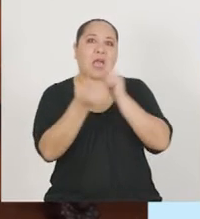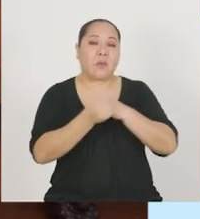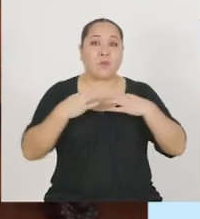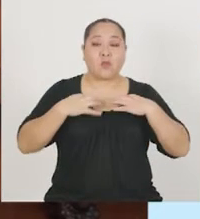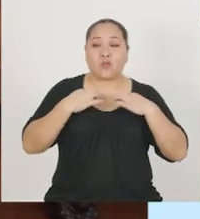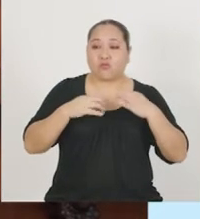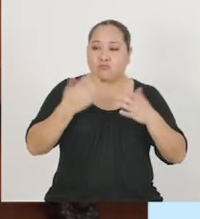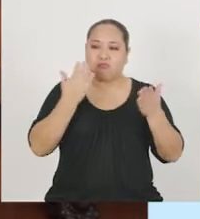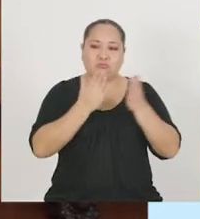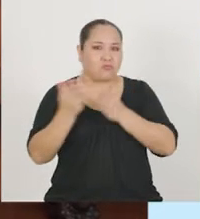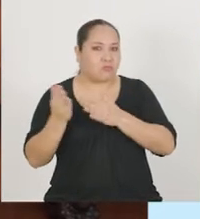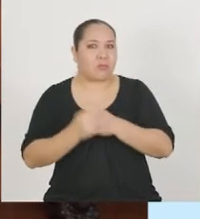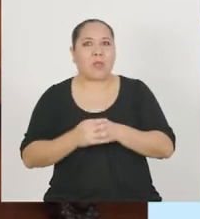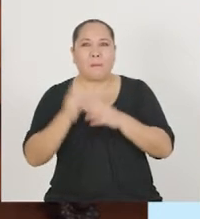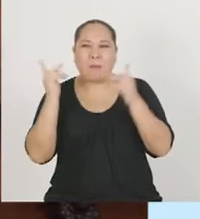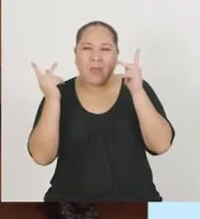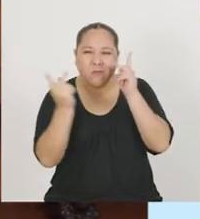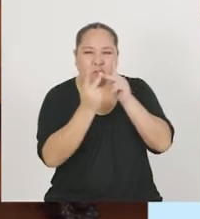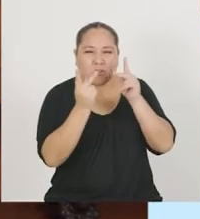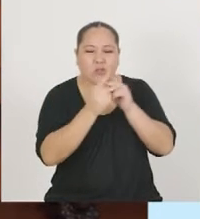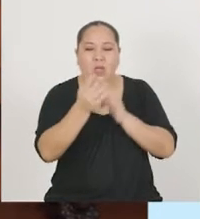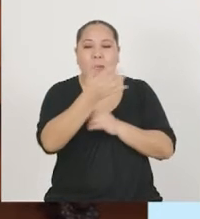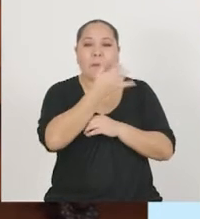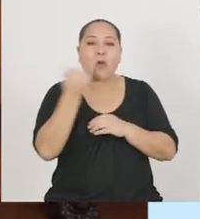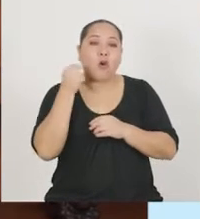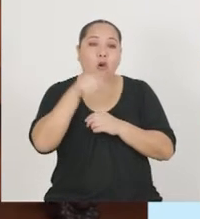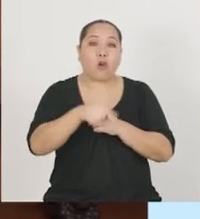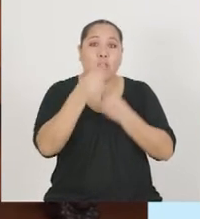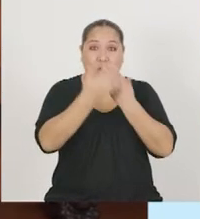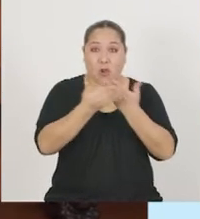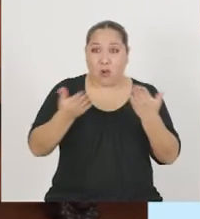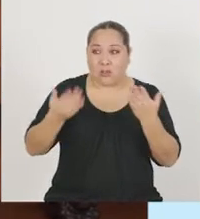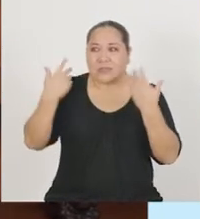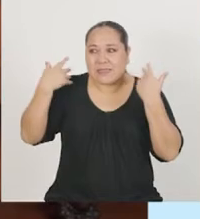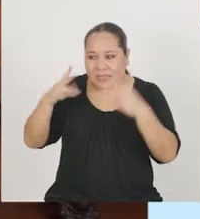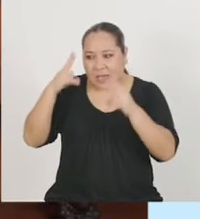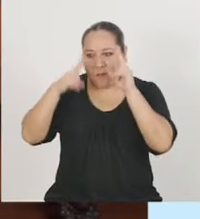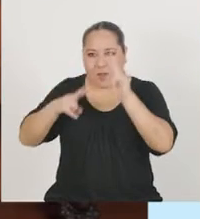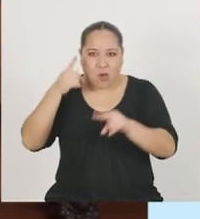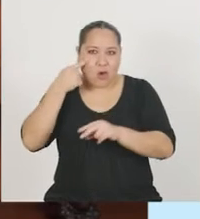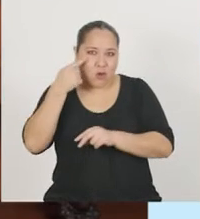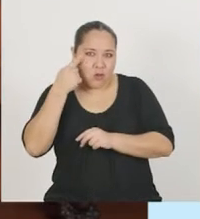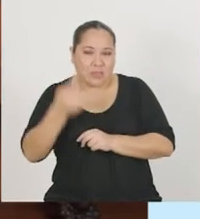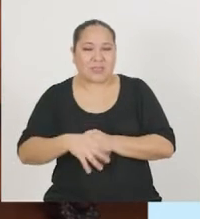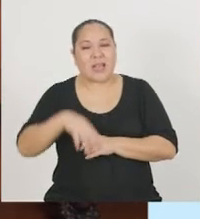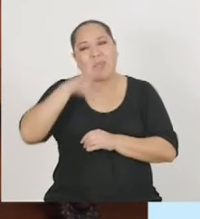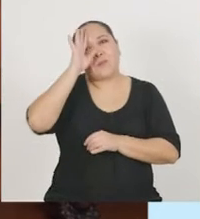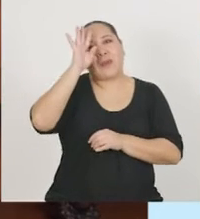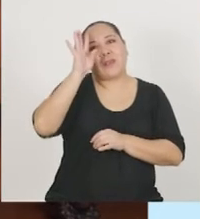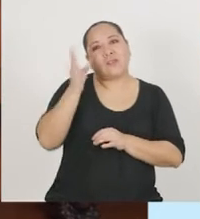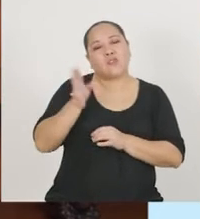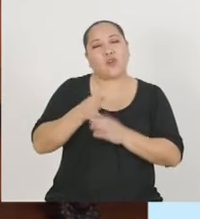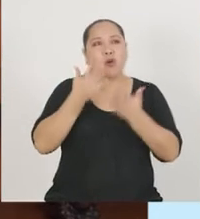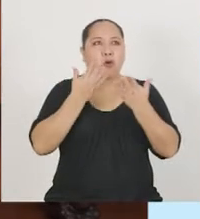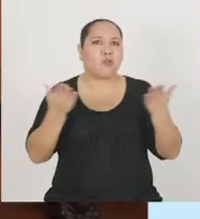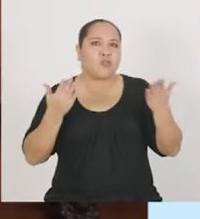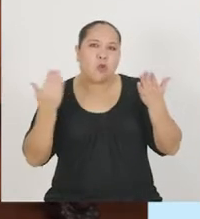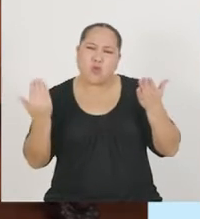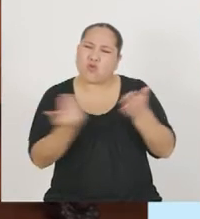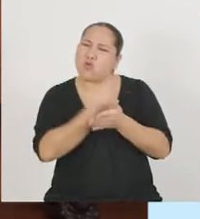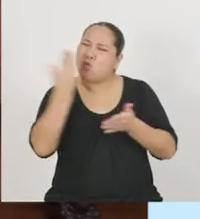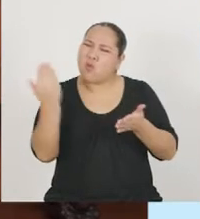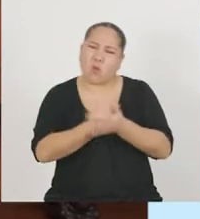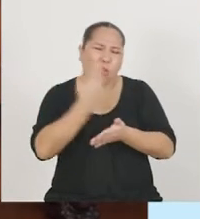perfeccionamiento y mejora a productos existentes hasta la invención de productos realmente nuevos